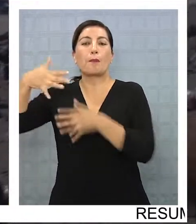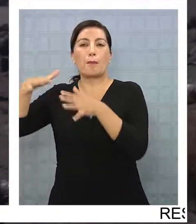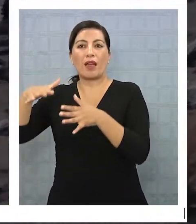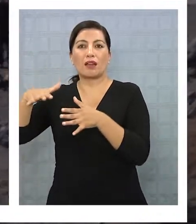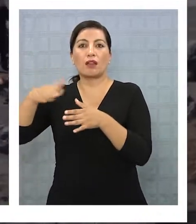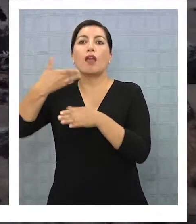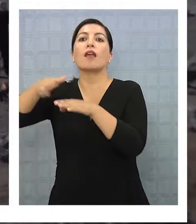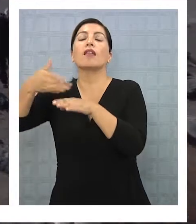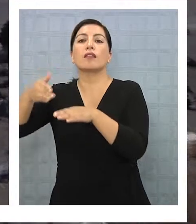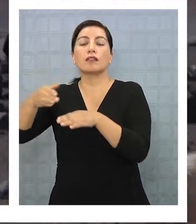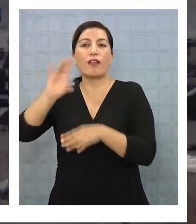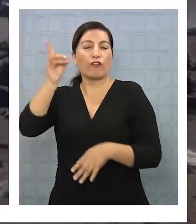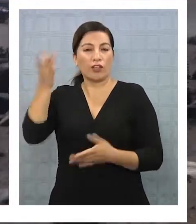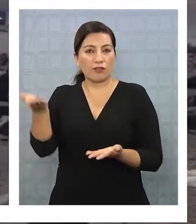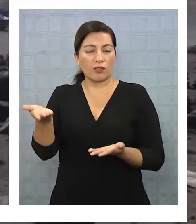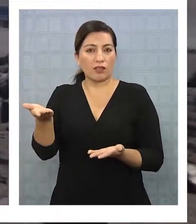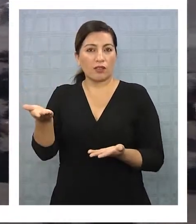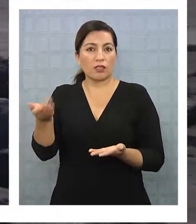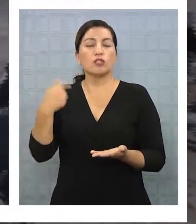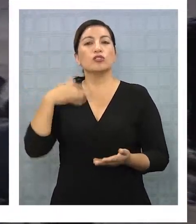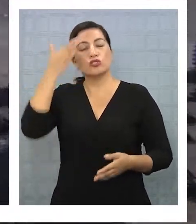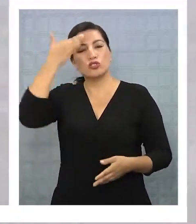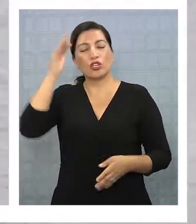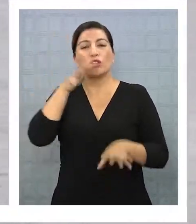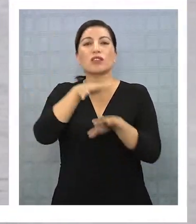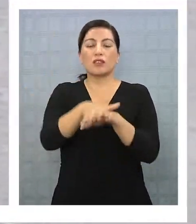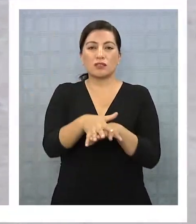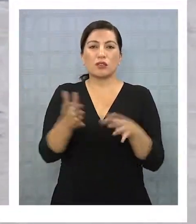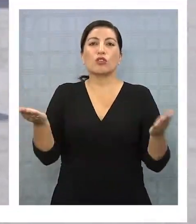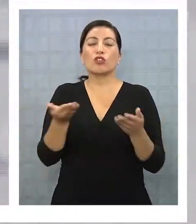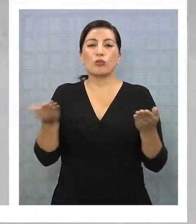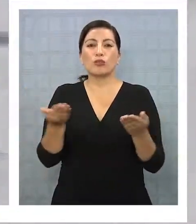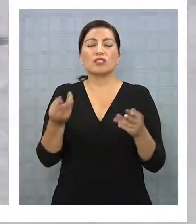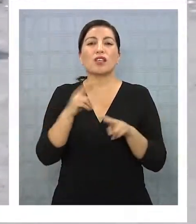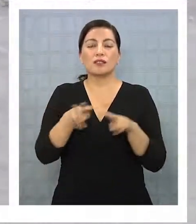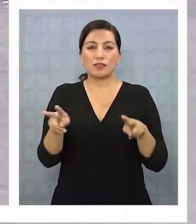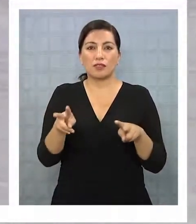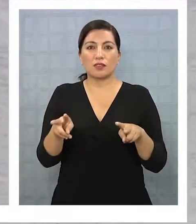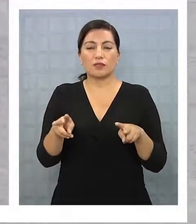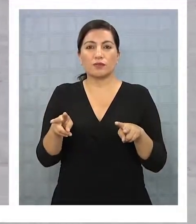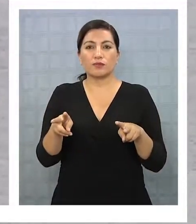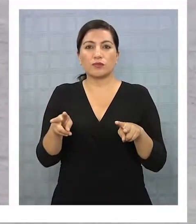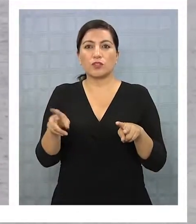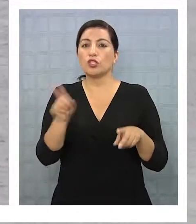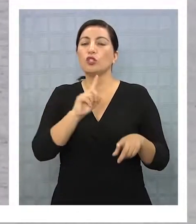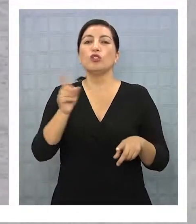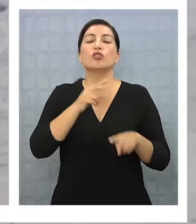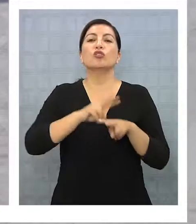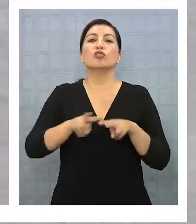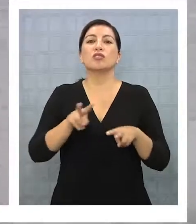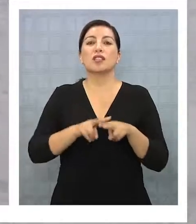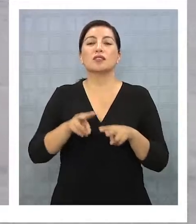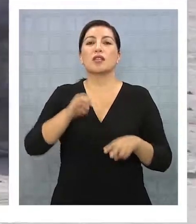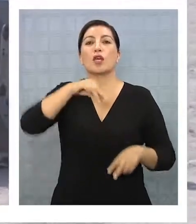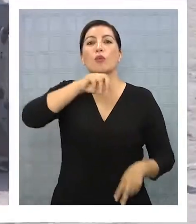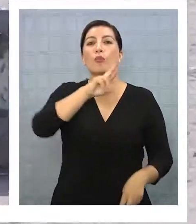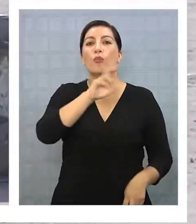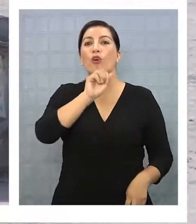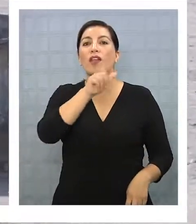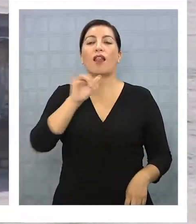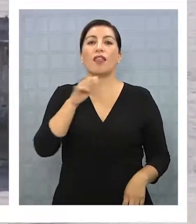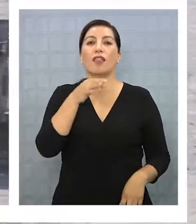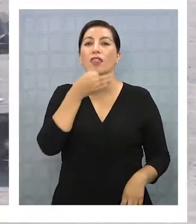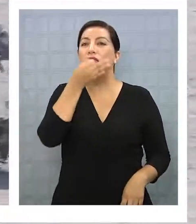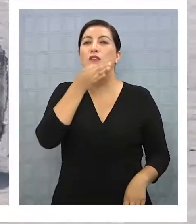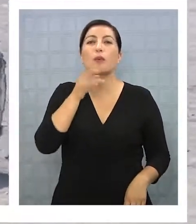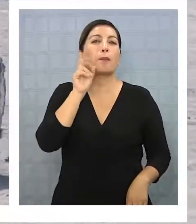para Bolivia. O sea, yo creo en la integración, pero la integración se hace en un diálogo bilateral, no se hace amenazando como lo hace de Morales o faltando la verdad, porque